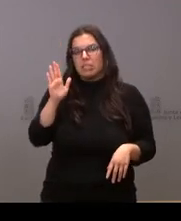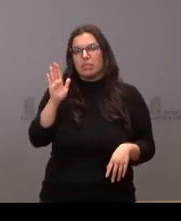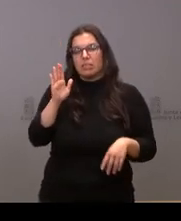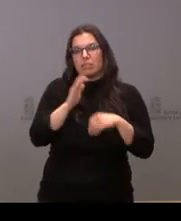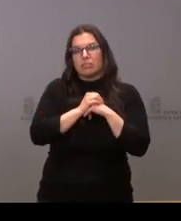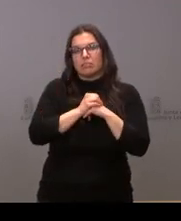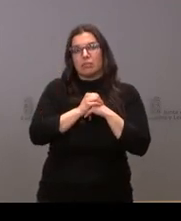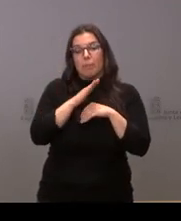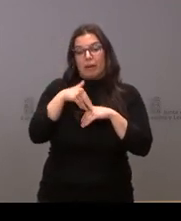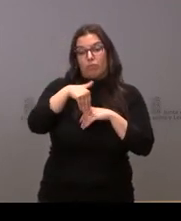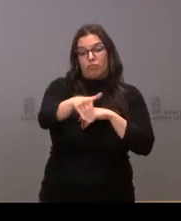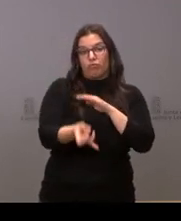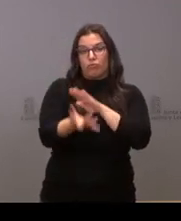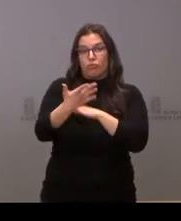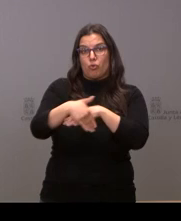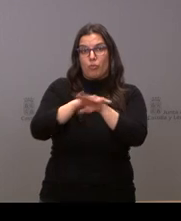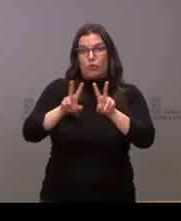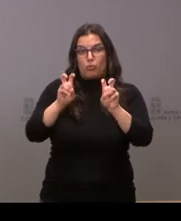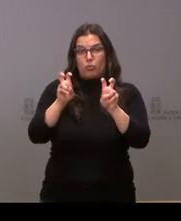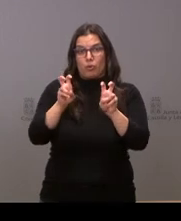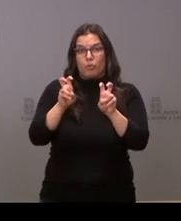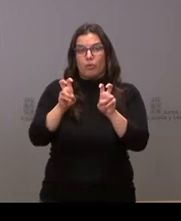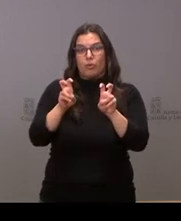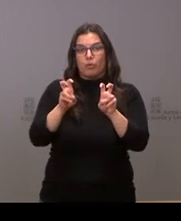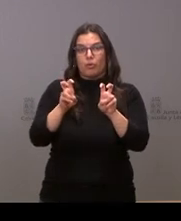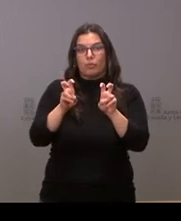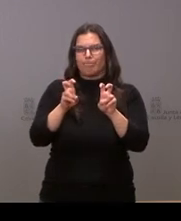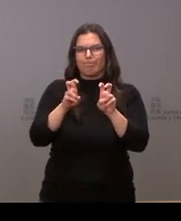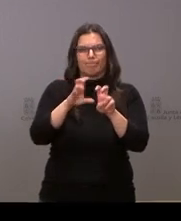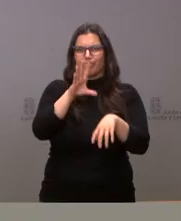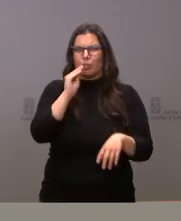de cara al nuevo gobierno dividir otra vez fomento inmediatamente muchas gracias